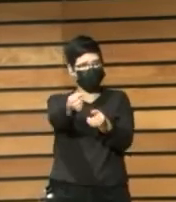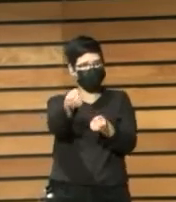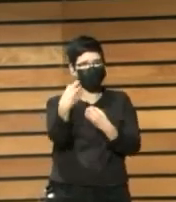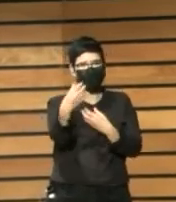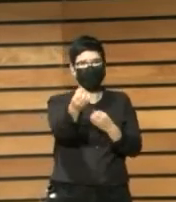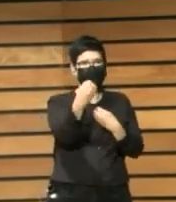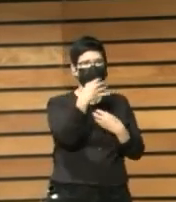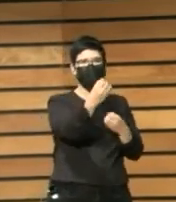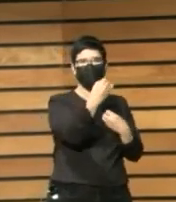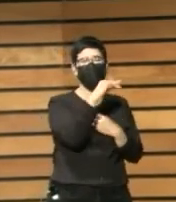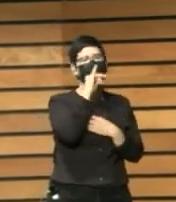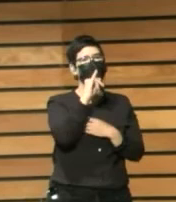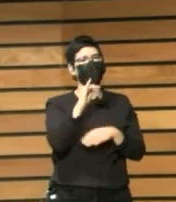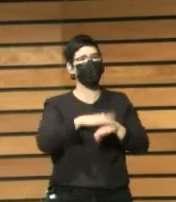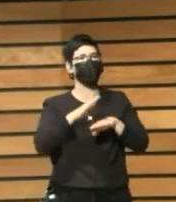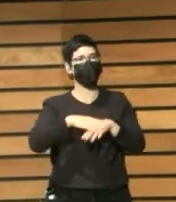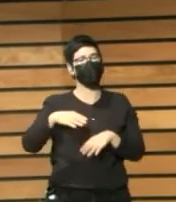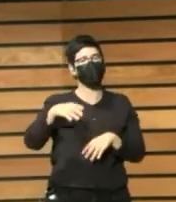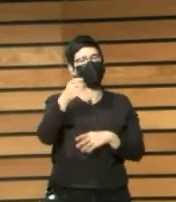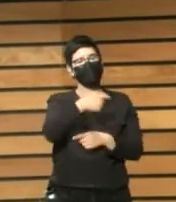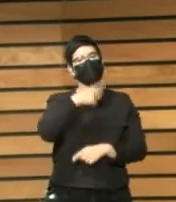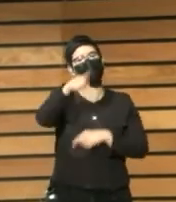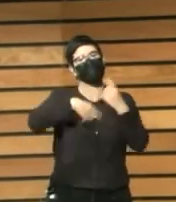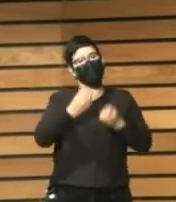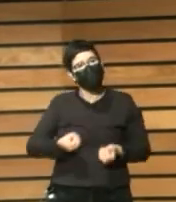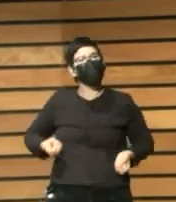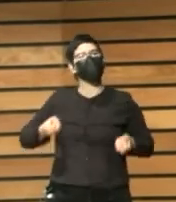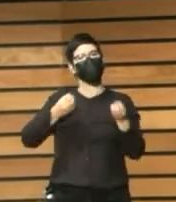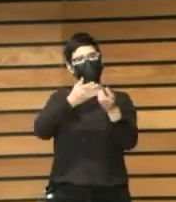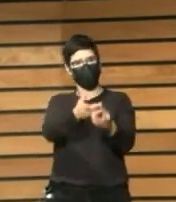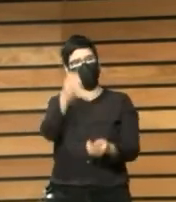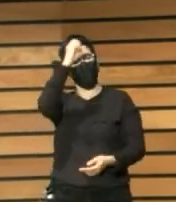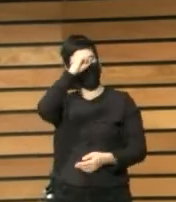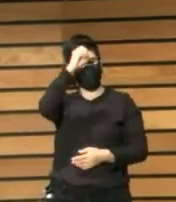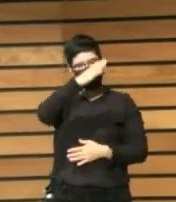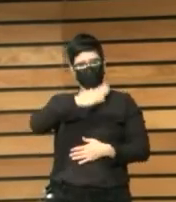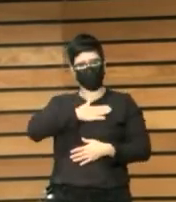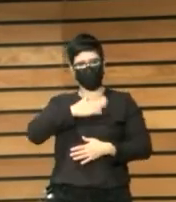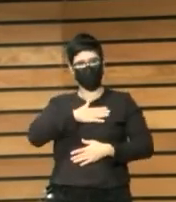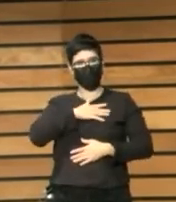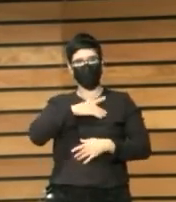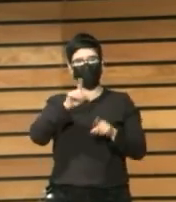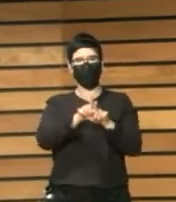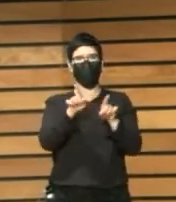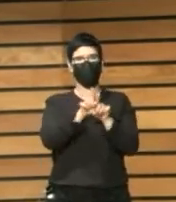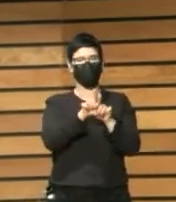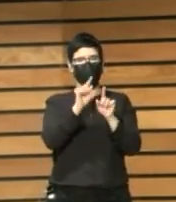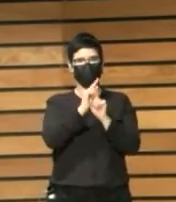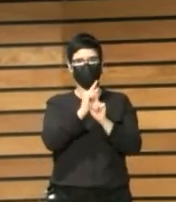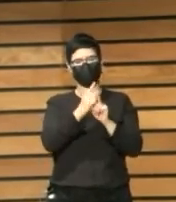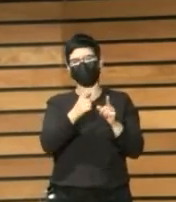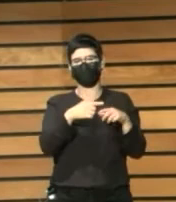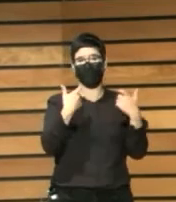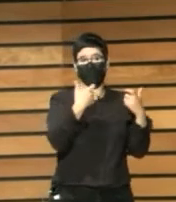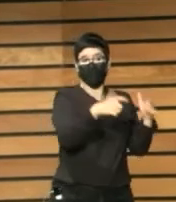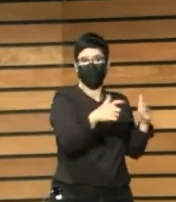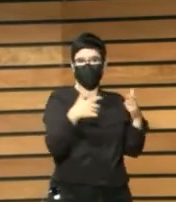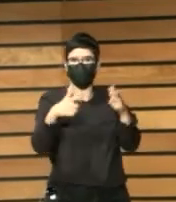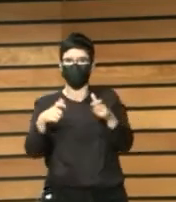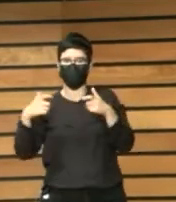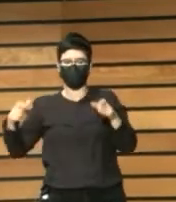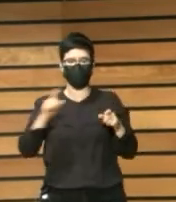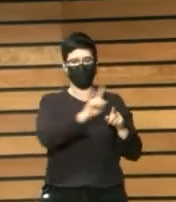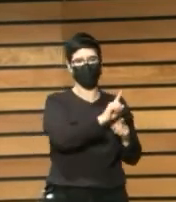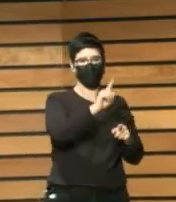la hora De opinar En la esfera pública Y después Volvió otra vez A su amiga O sea Que ella se movía Sin obstáculos Entre todas Estas esferas